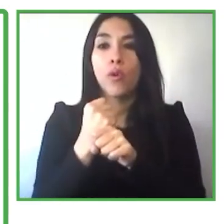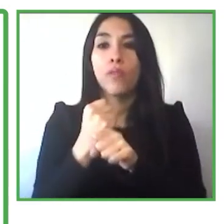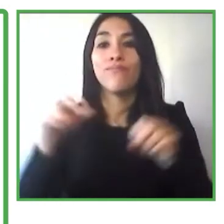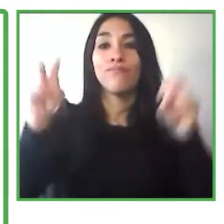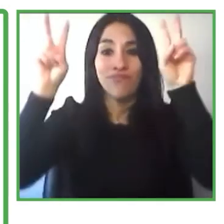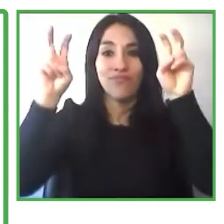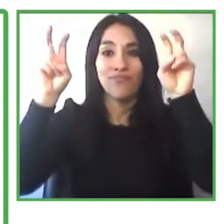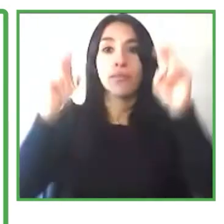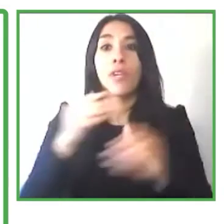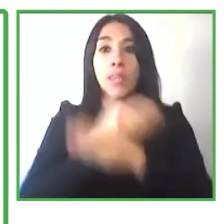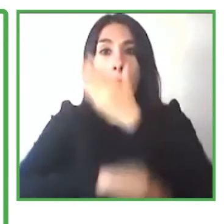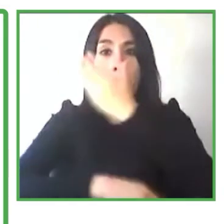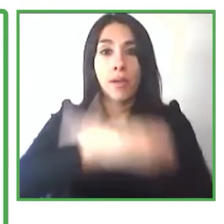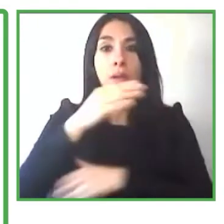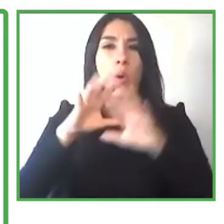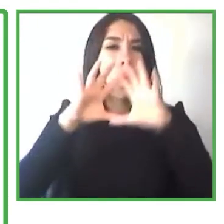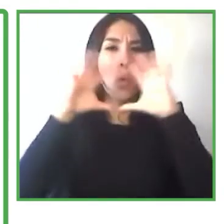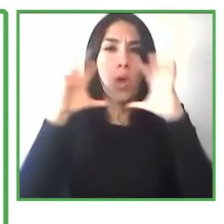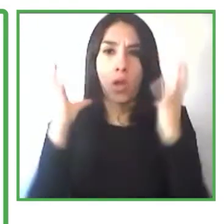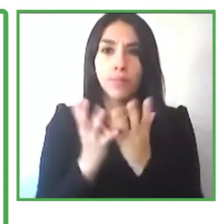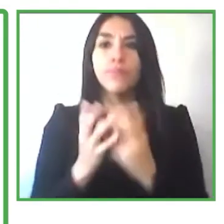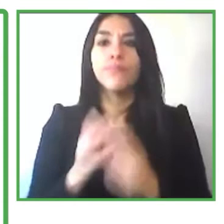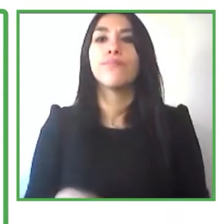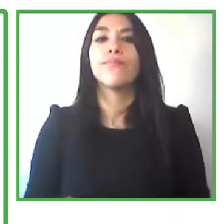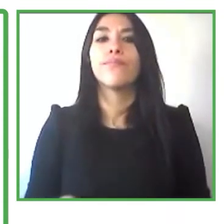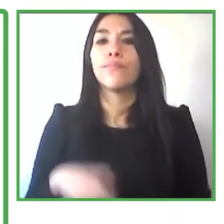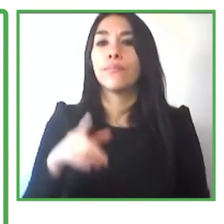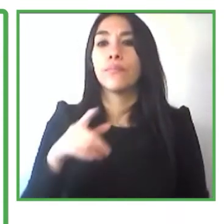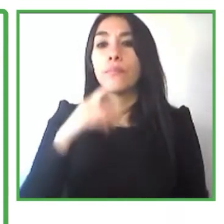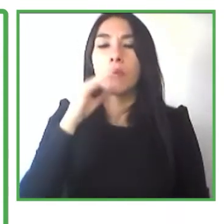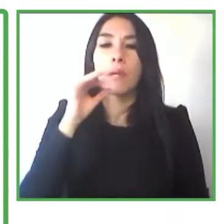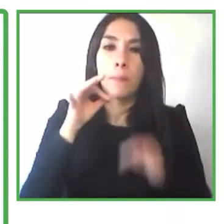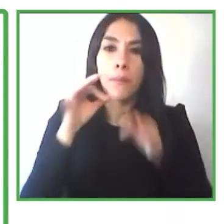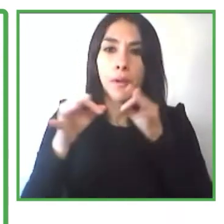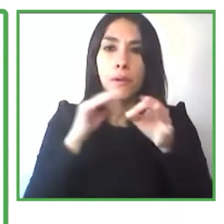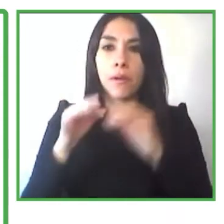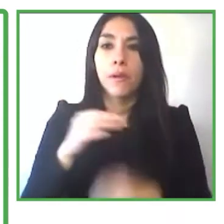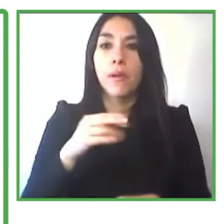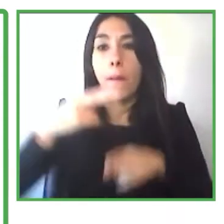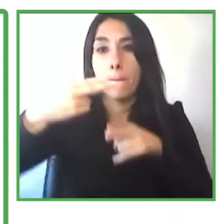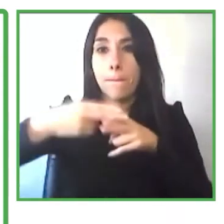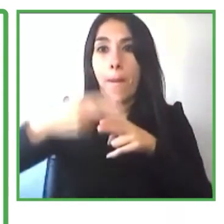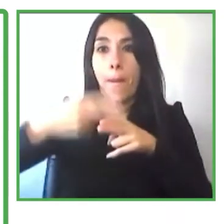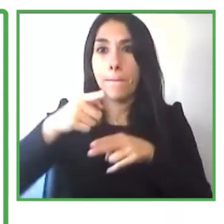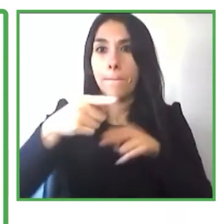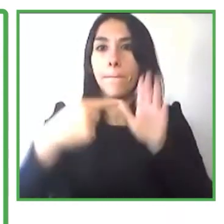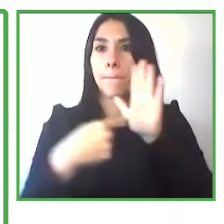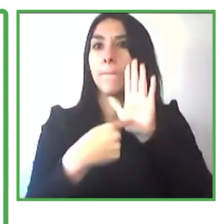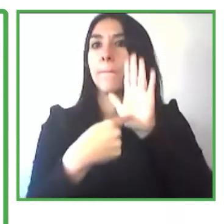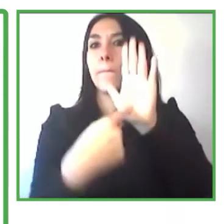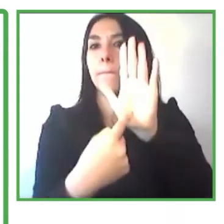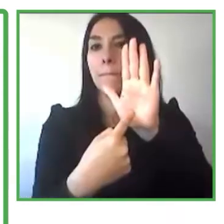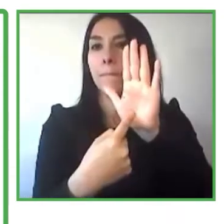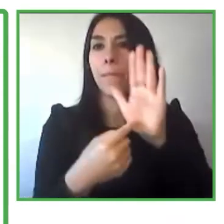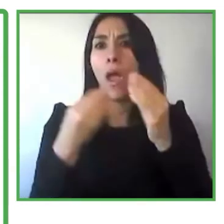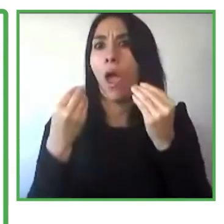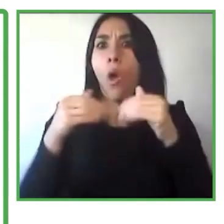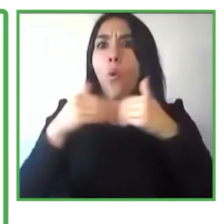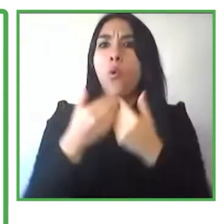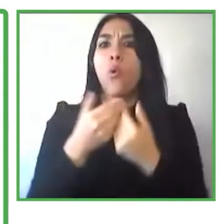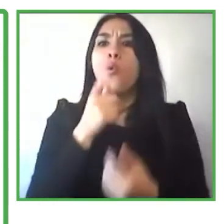voy a nombrar más beneficios específicos en las próximas diapositivas a qué nos referimos con aprender de otros y compartir con líderes globales